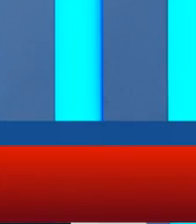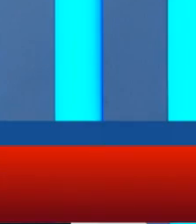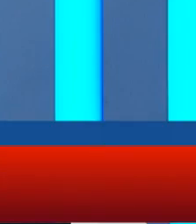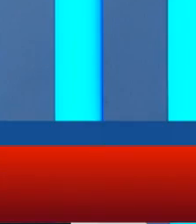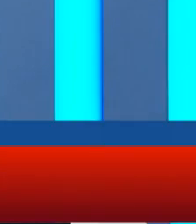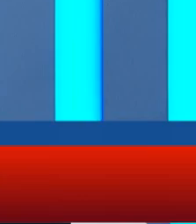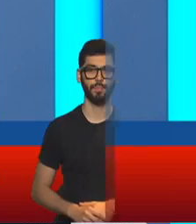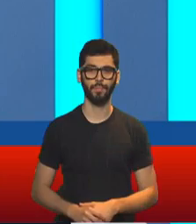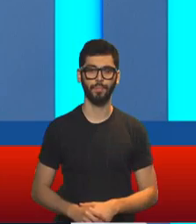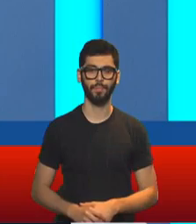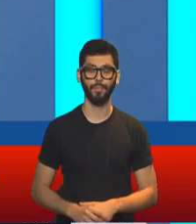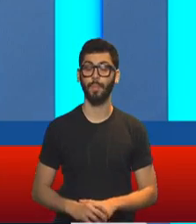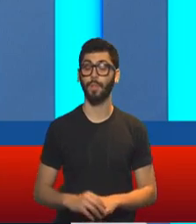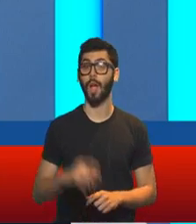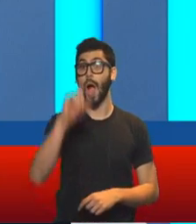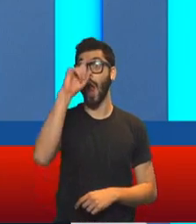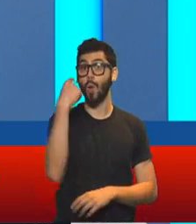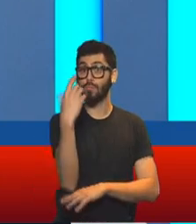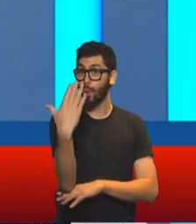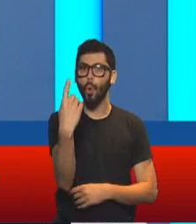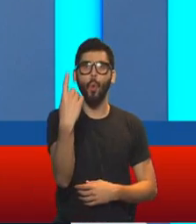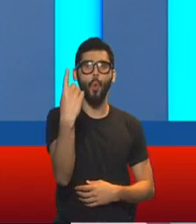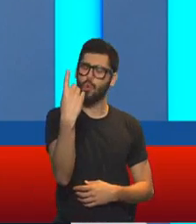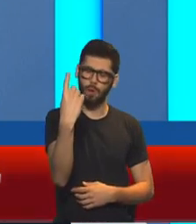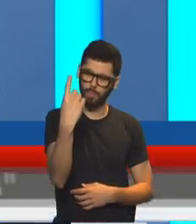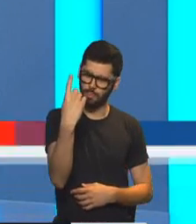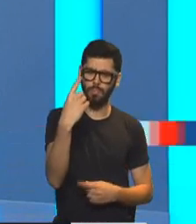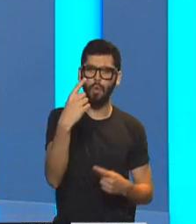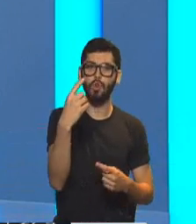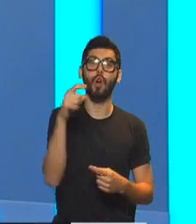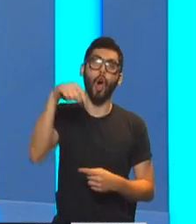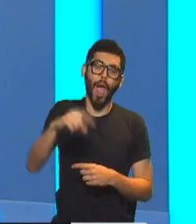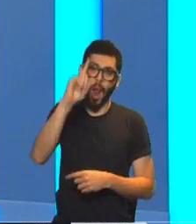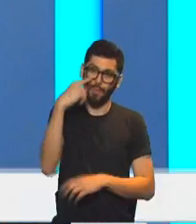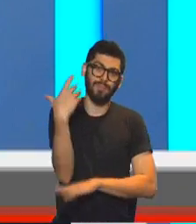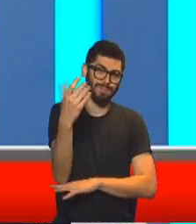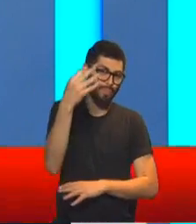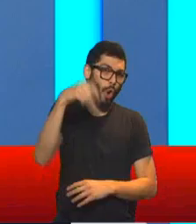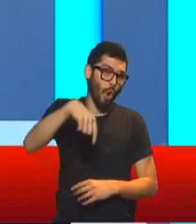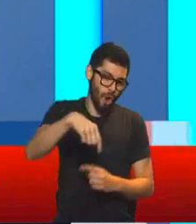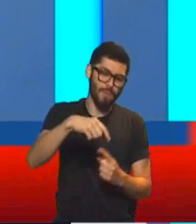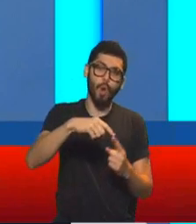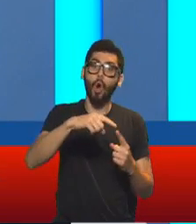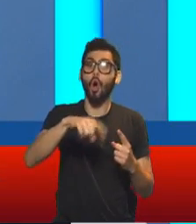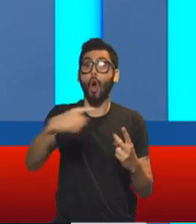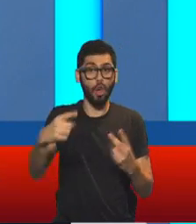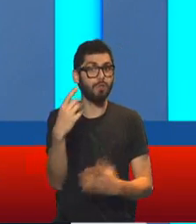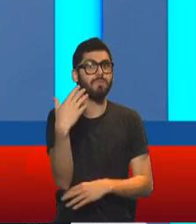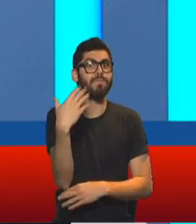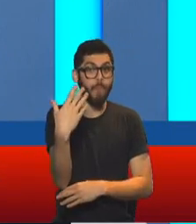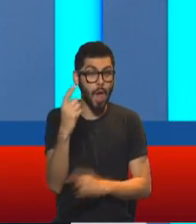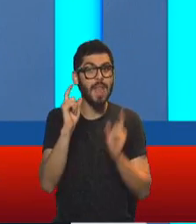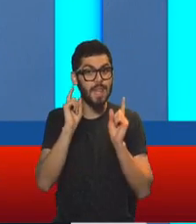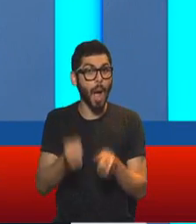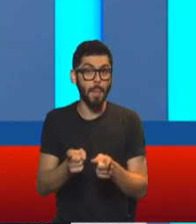No fue solamente el presidente Alberto Fernández quien se ha referido a este tema, él lo hizo durante esta jornada y acabamos de compartirlo, pero fueron otras personas también